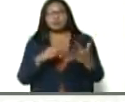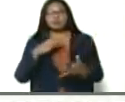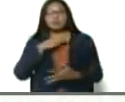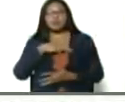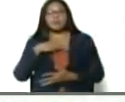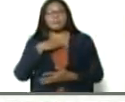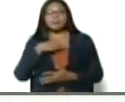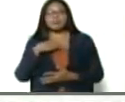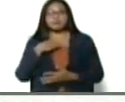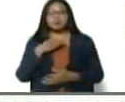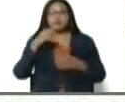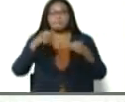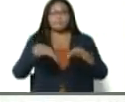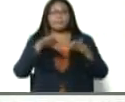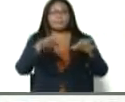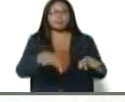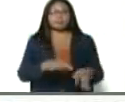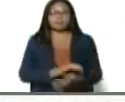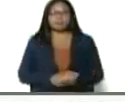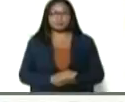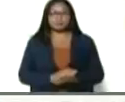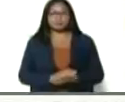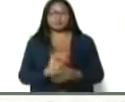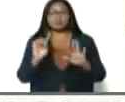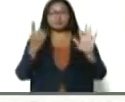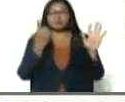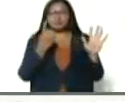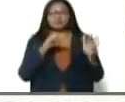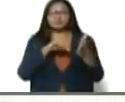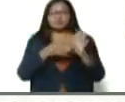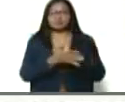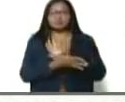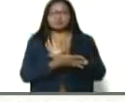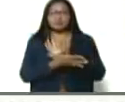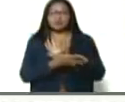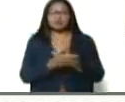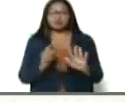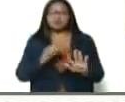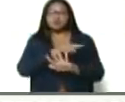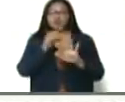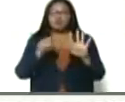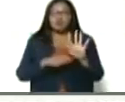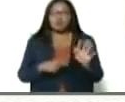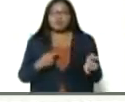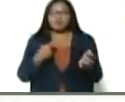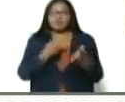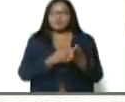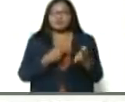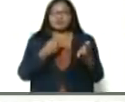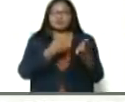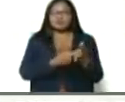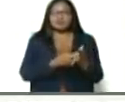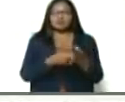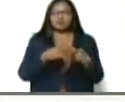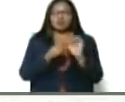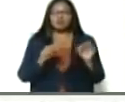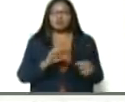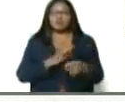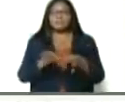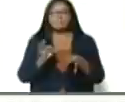agrovenezuela. Sexto vértice tiene que ver con el circuito de financiamiento del agropetro.